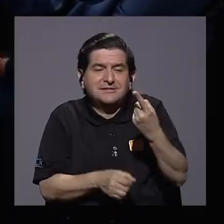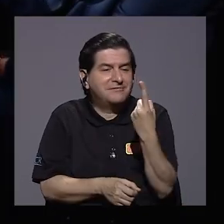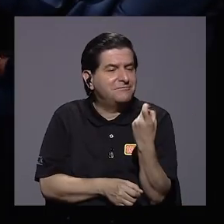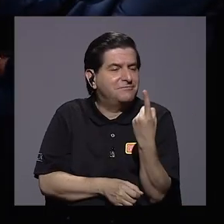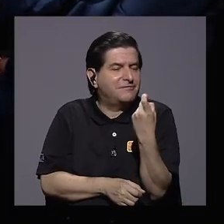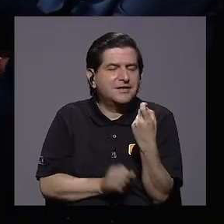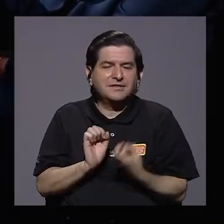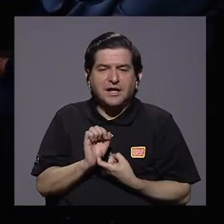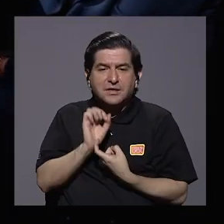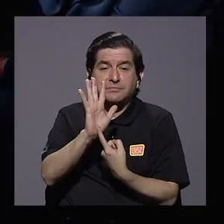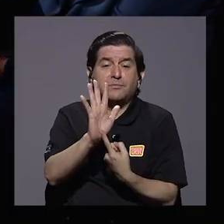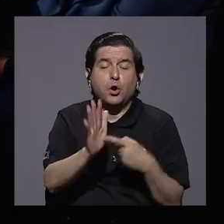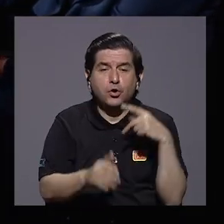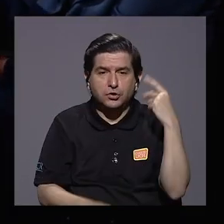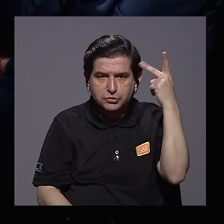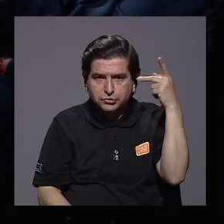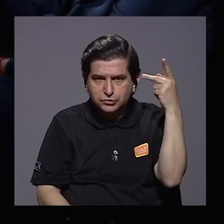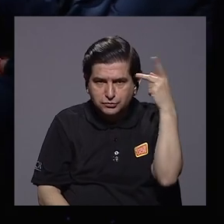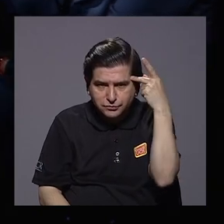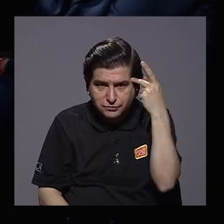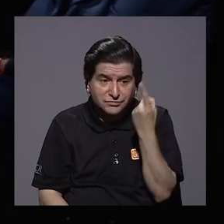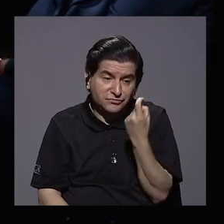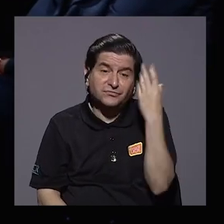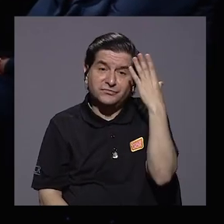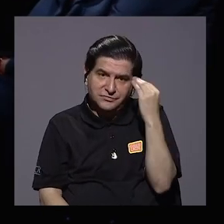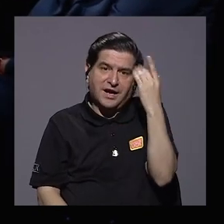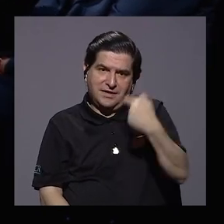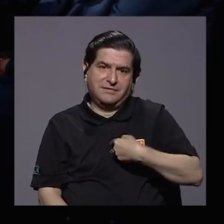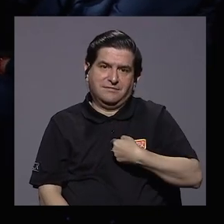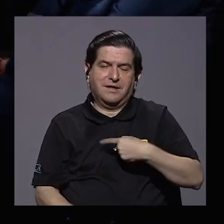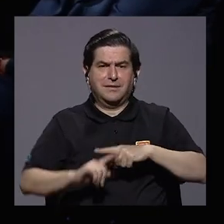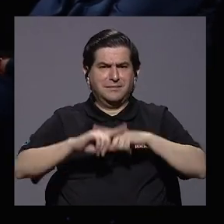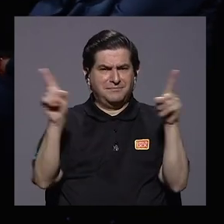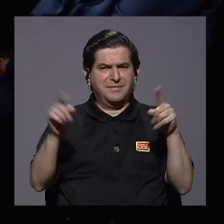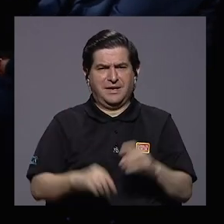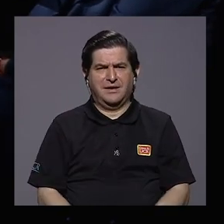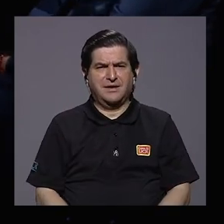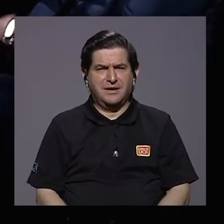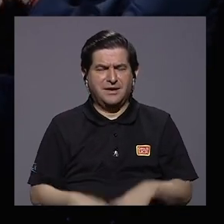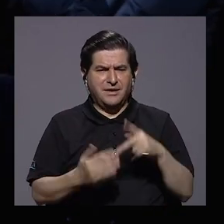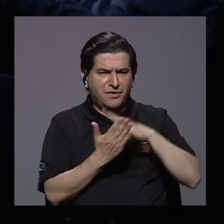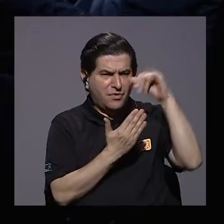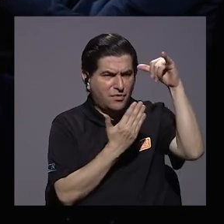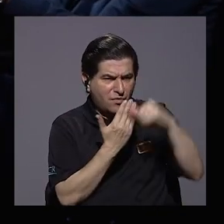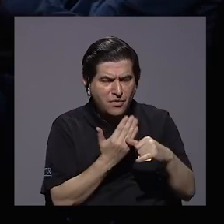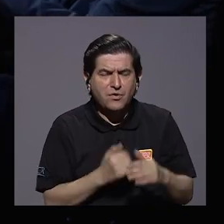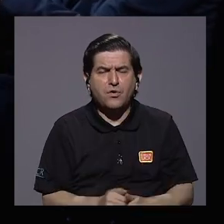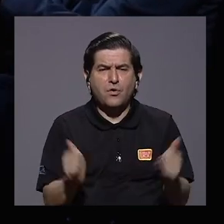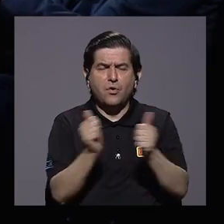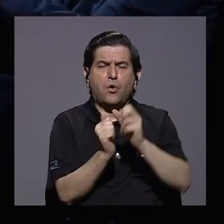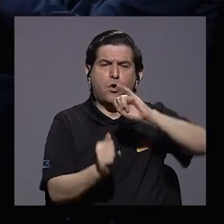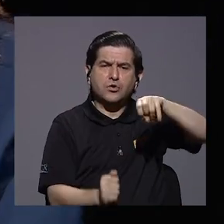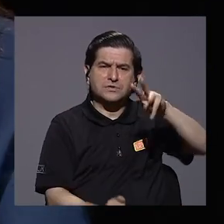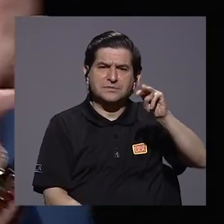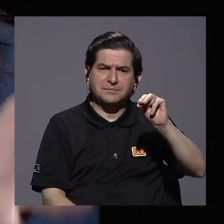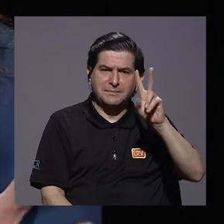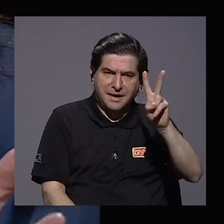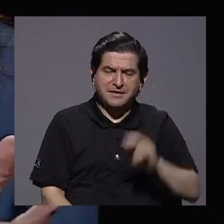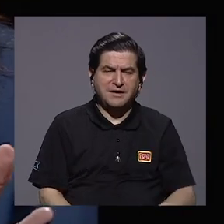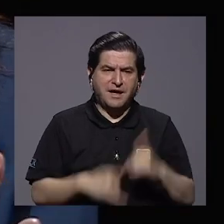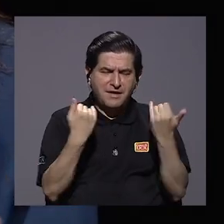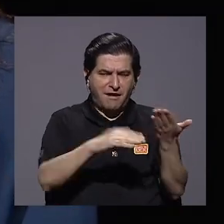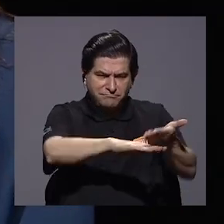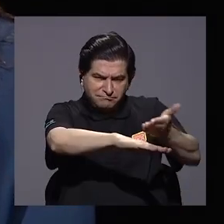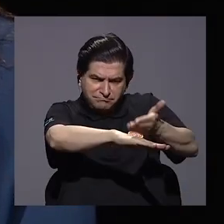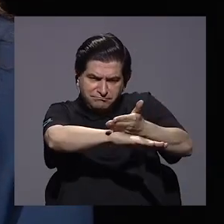toda la proyección política por la falta de experiencia, pero entonces a través del proyecto con José María Villalta se ha